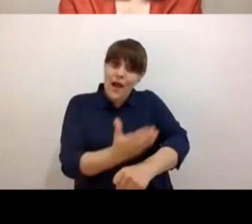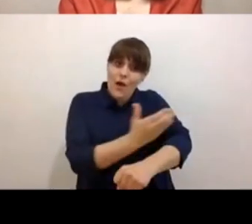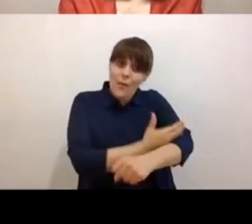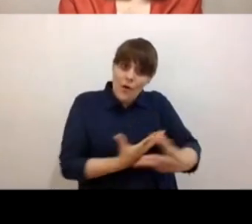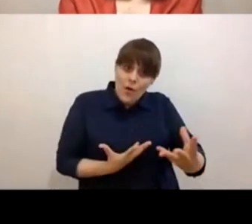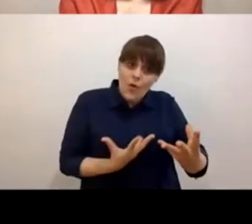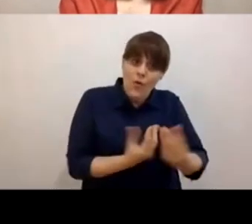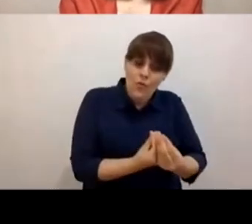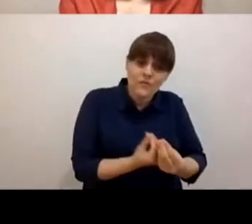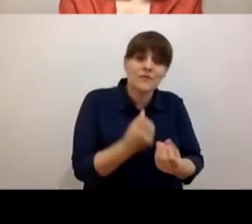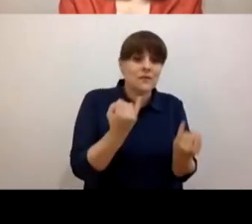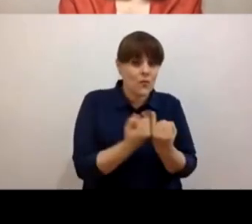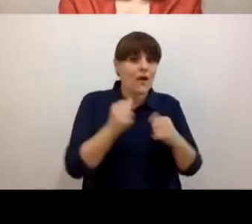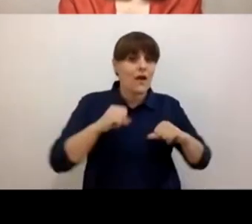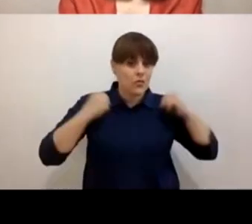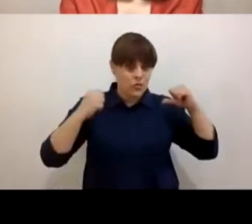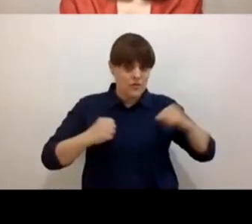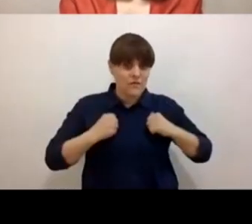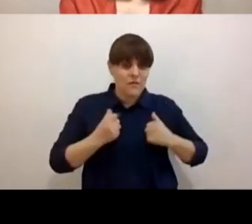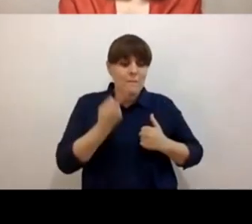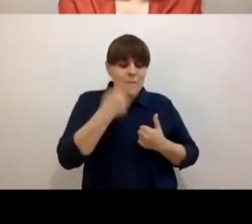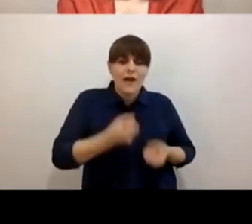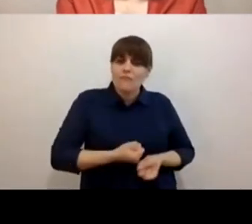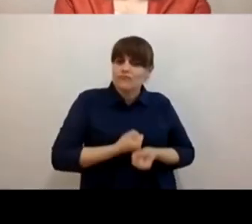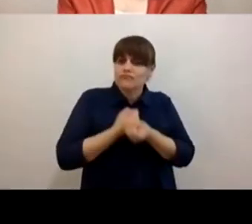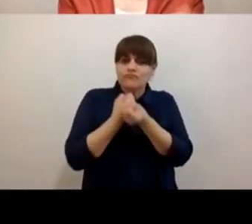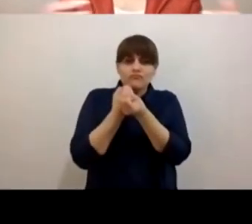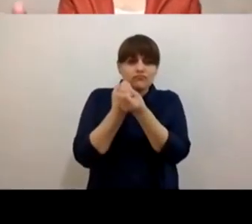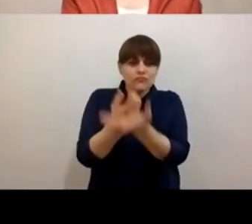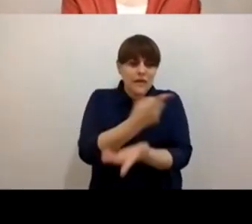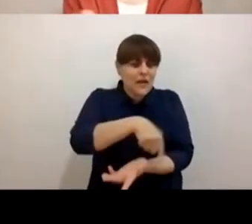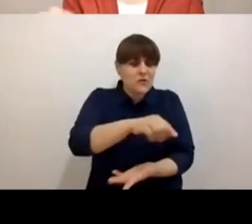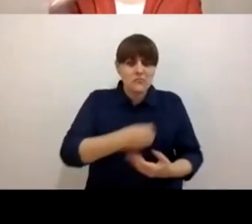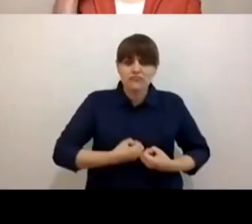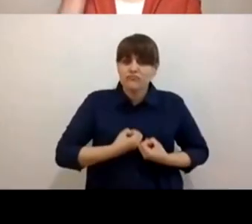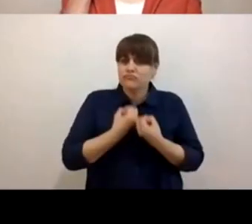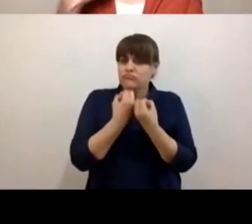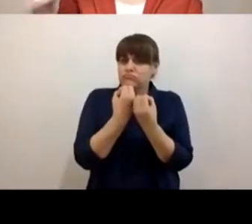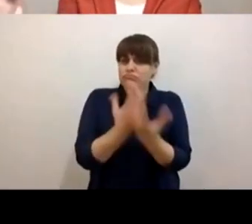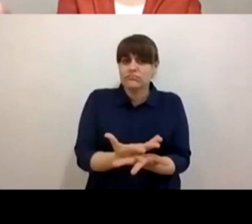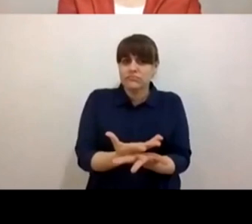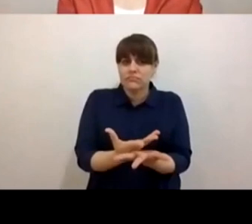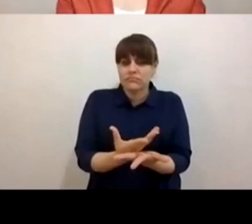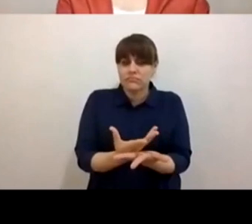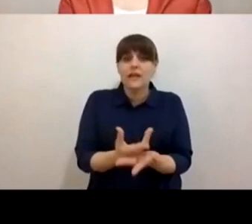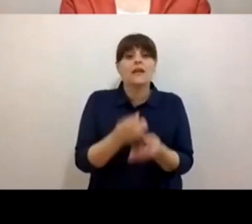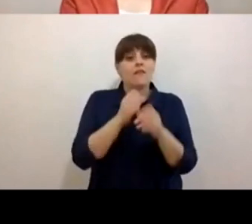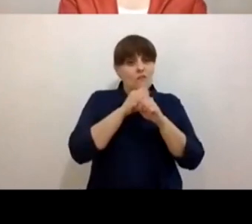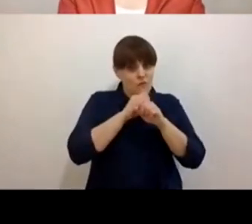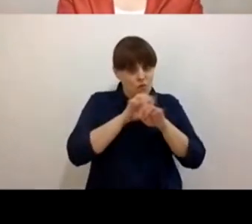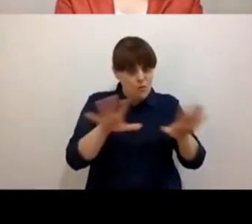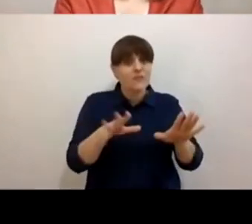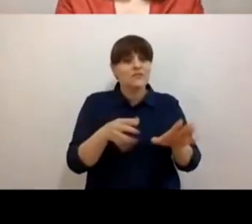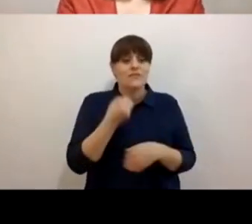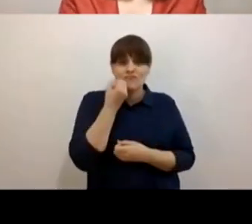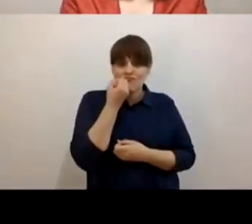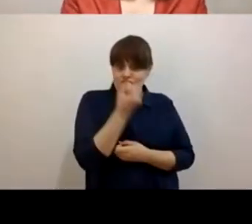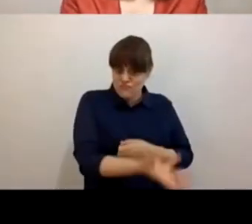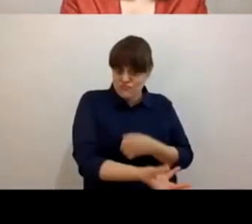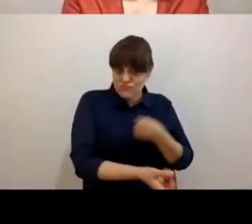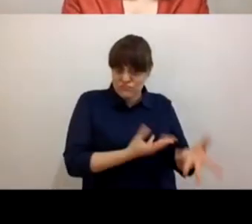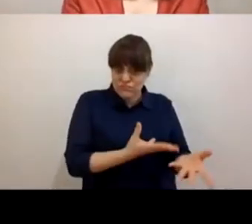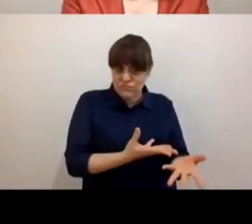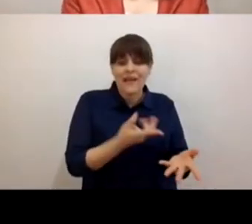que darle voz y hay que darles información porque la información muchas veces puede ser dura pero tranquiliza en lugar de